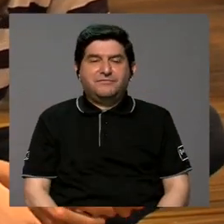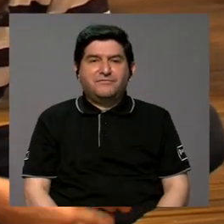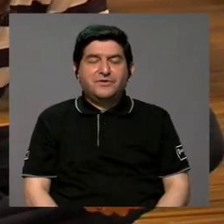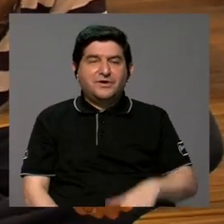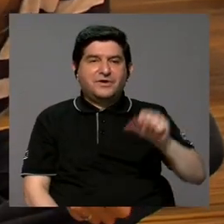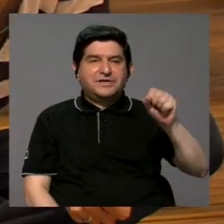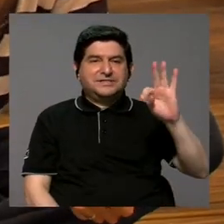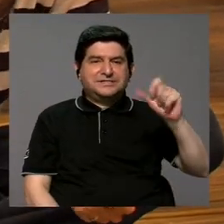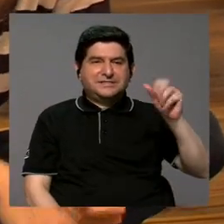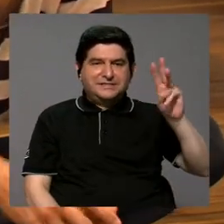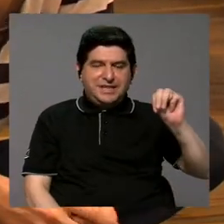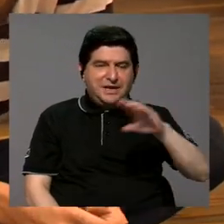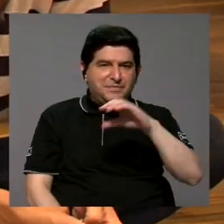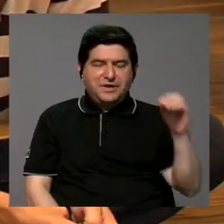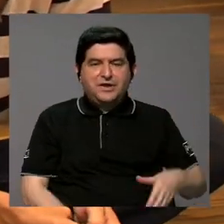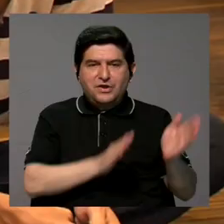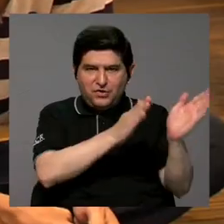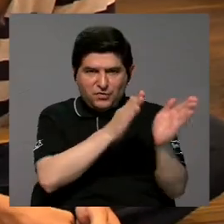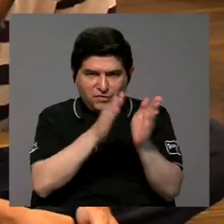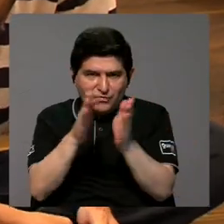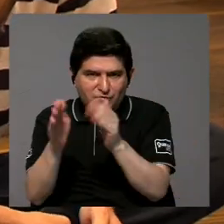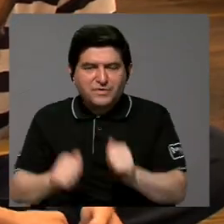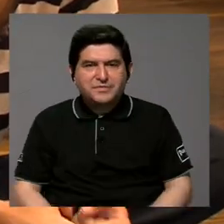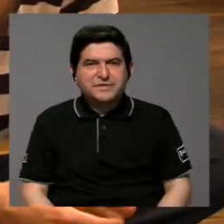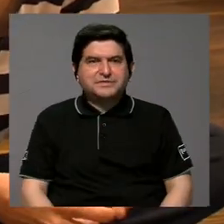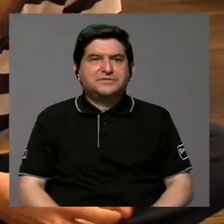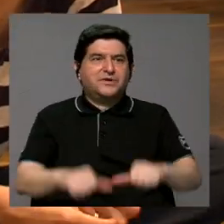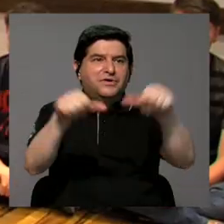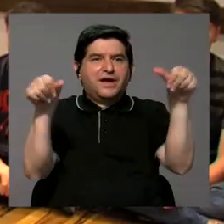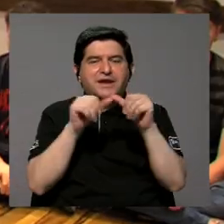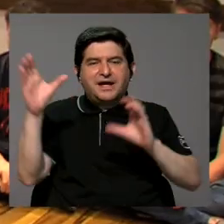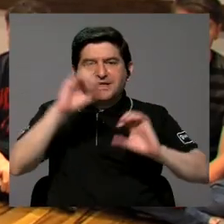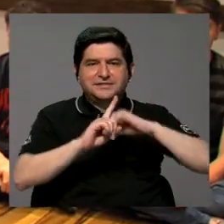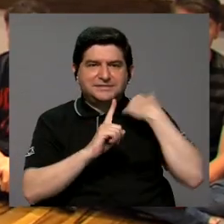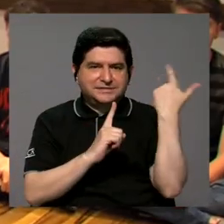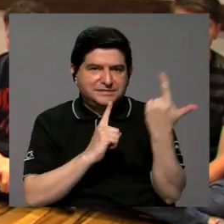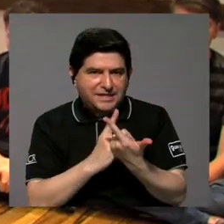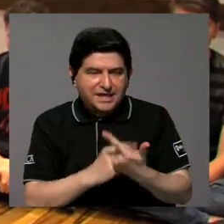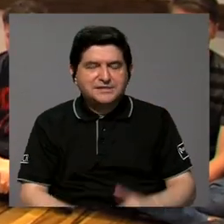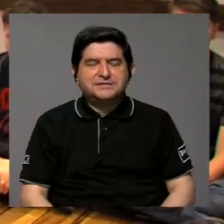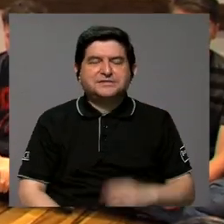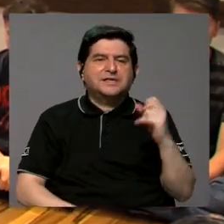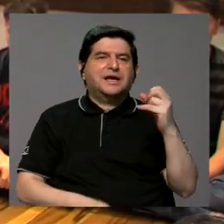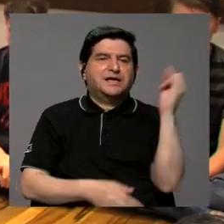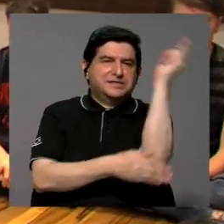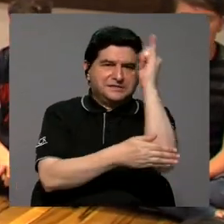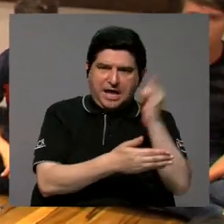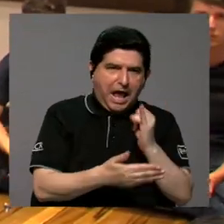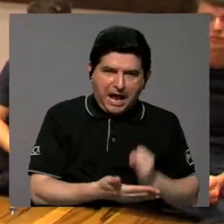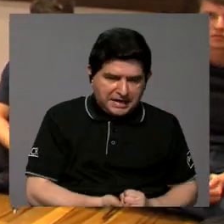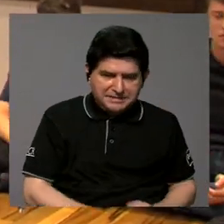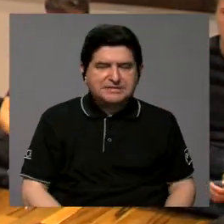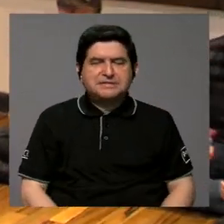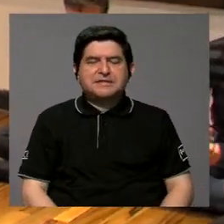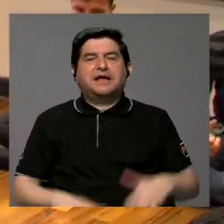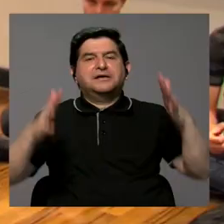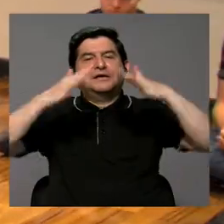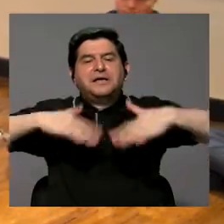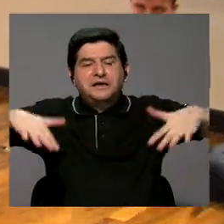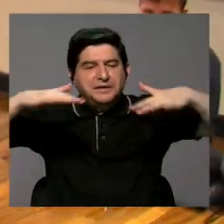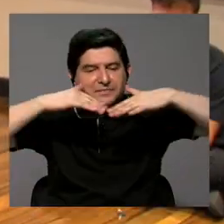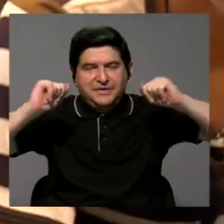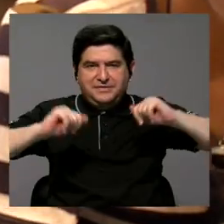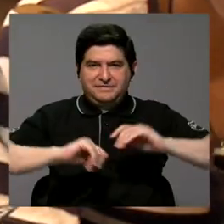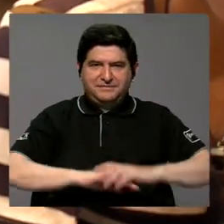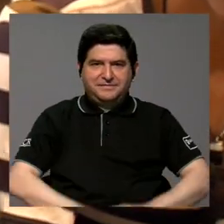STEM y lo que puede ser la formación en ciencias sociales, la formación en artes, en cuestiones ambientales,